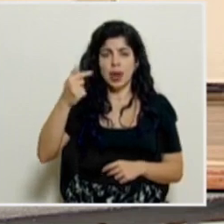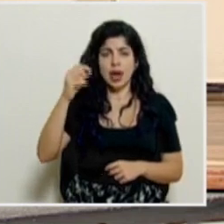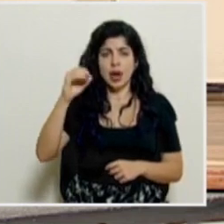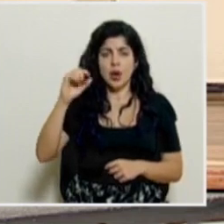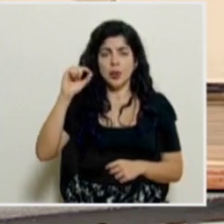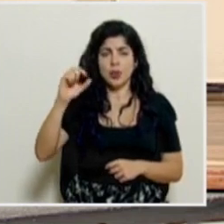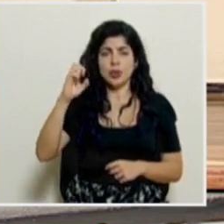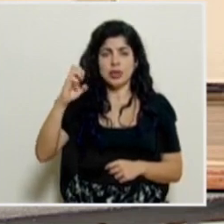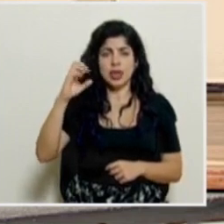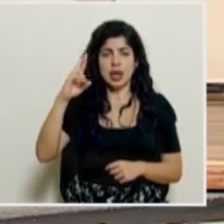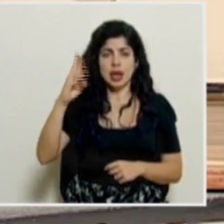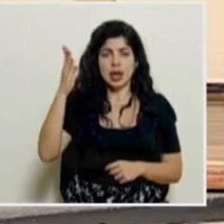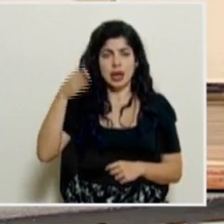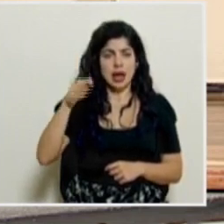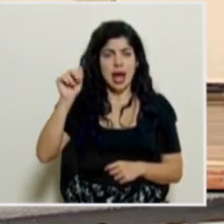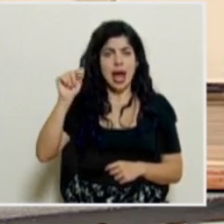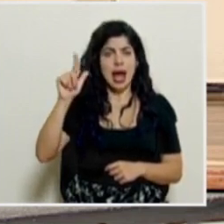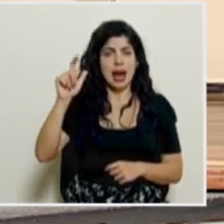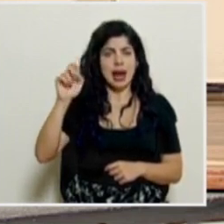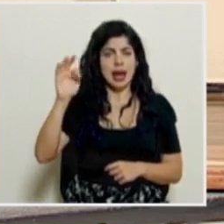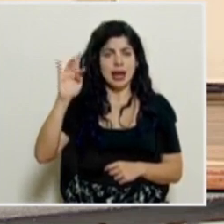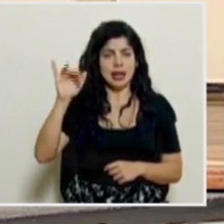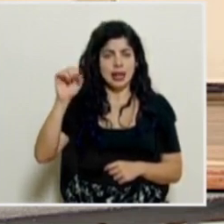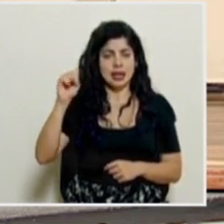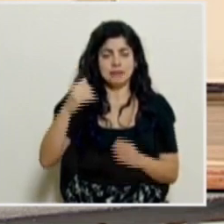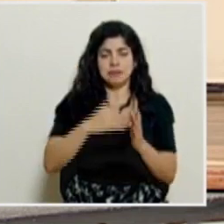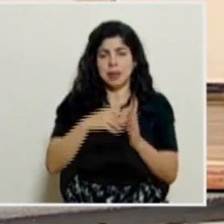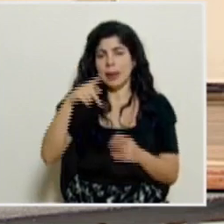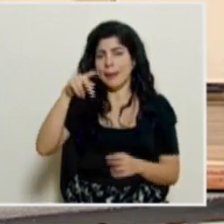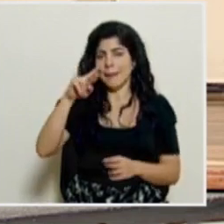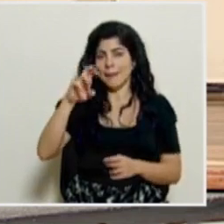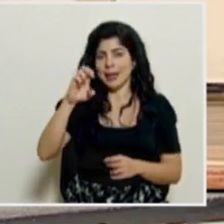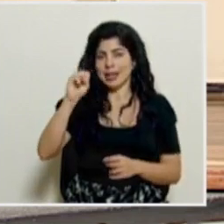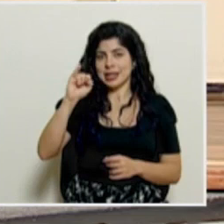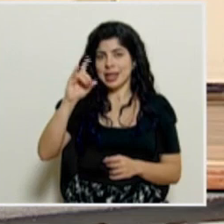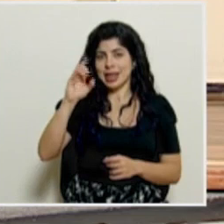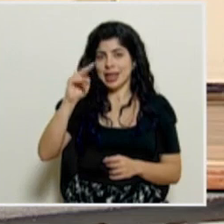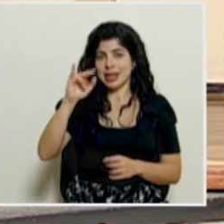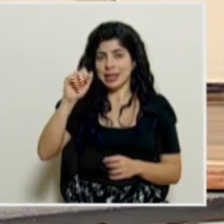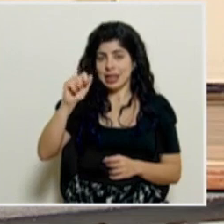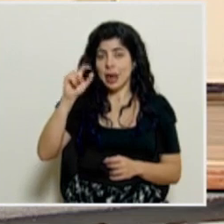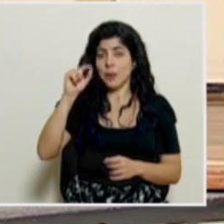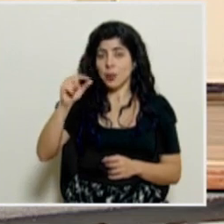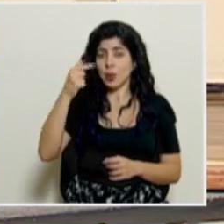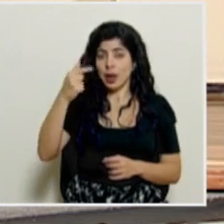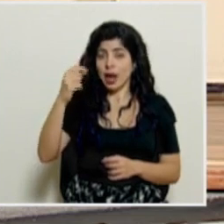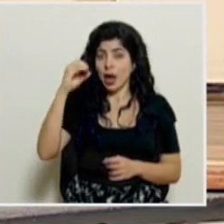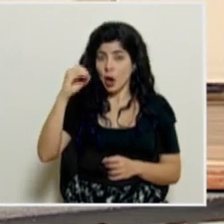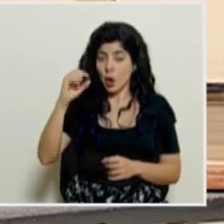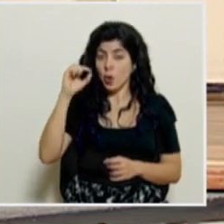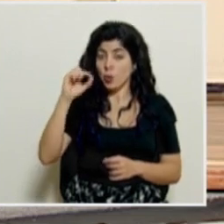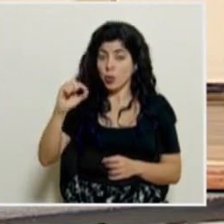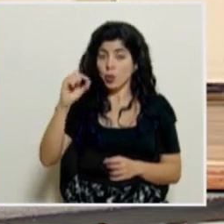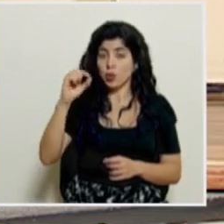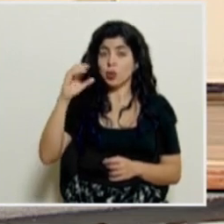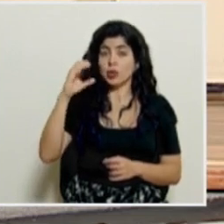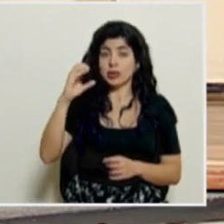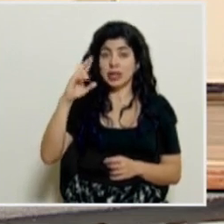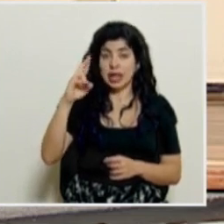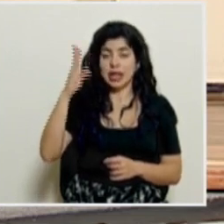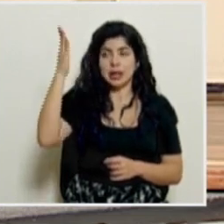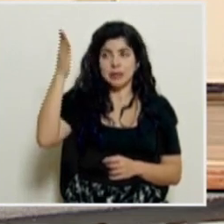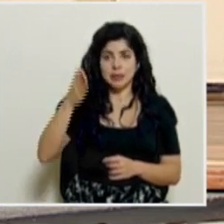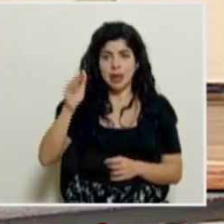inclinada alertas repetimos presidencia.go.cr barra inclinada alertas iniciamos con